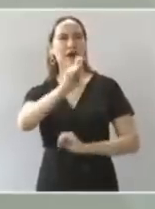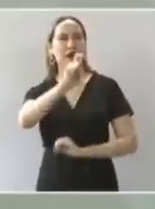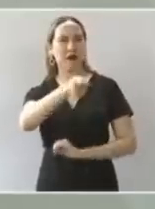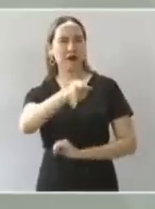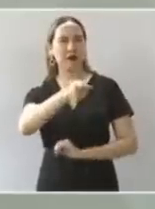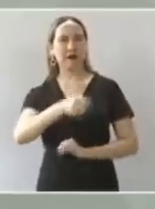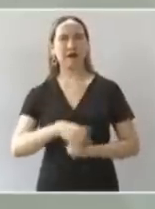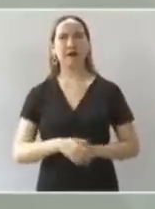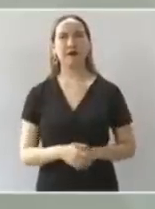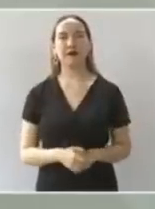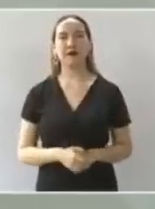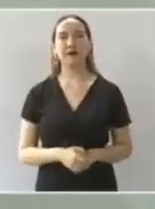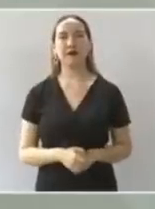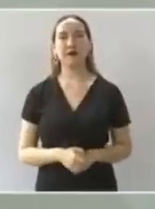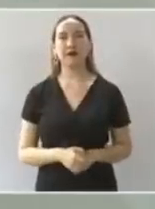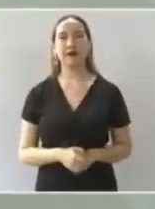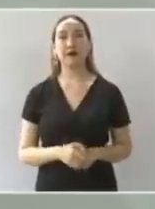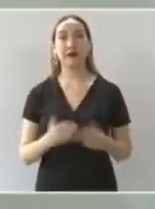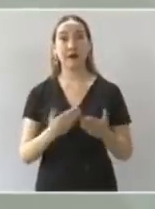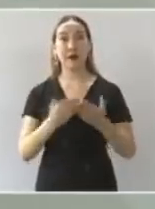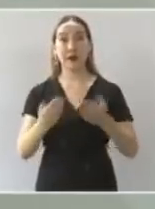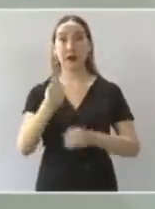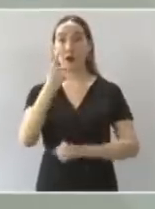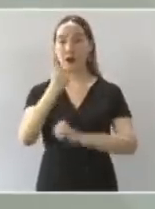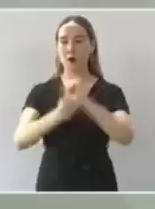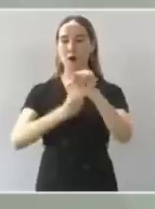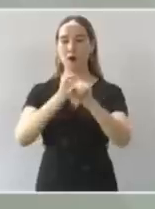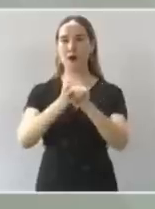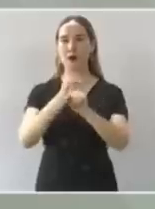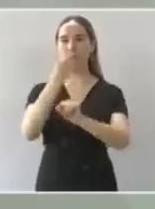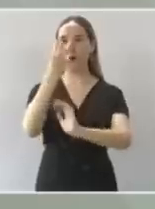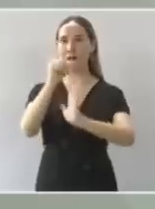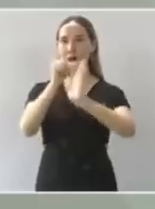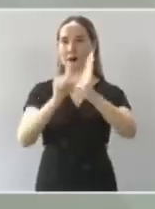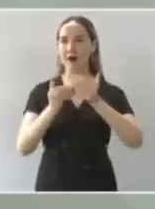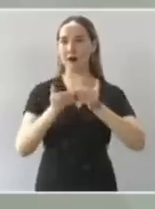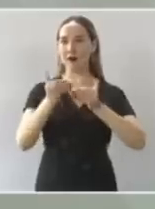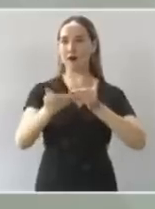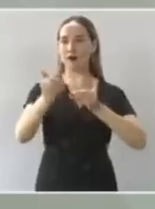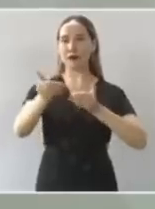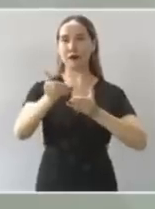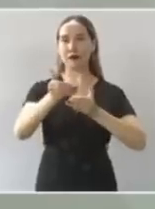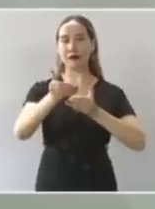Que el año, tres meses que nos faltan, pues es el doble.